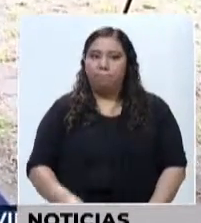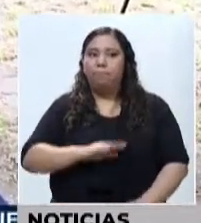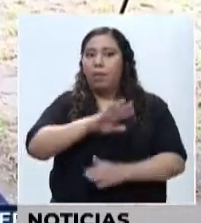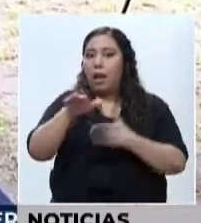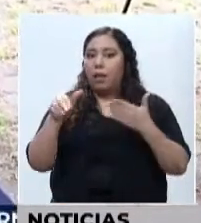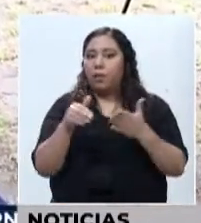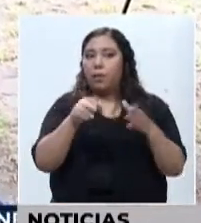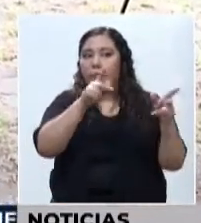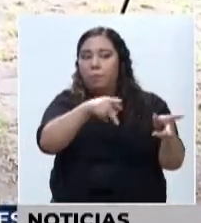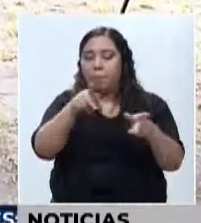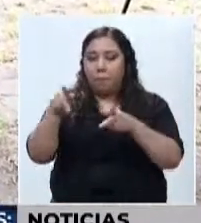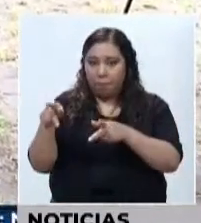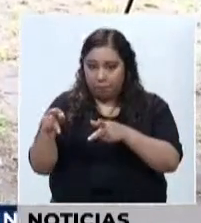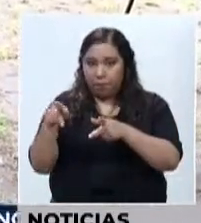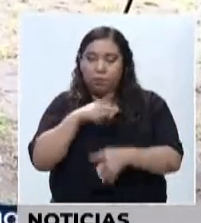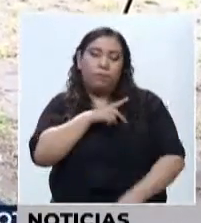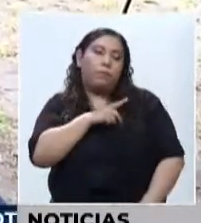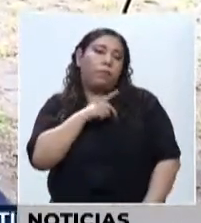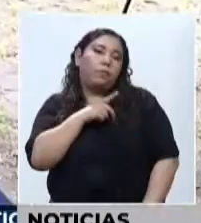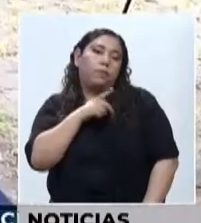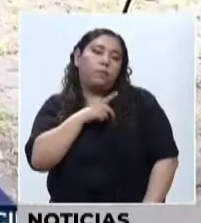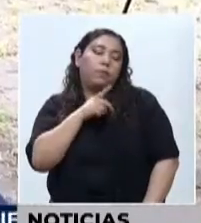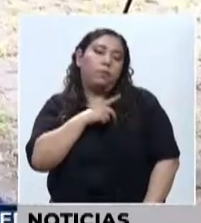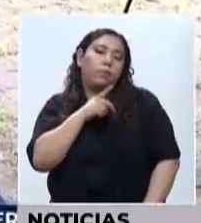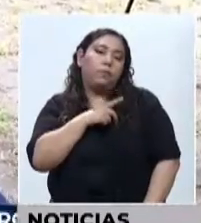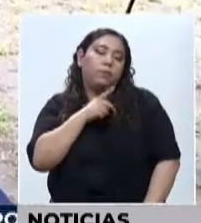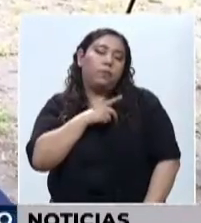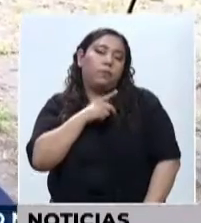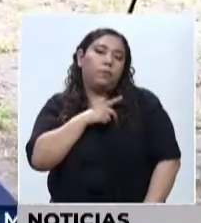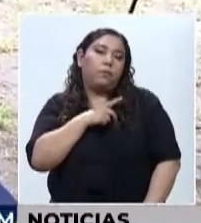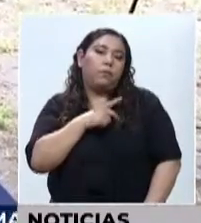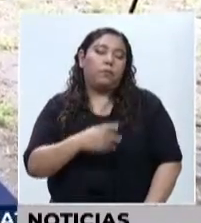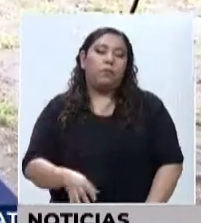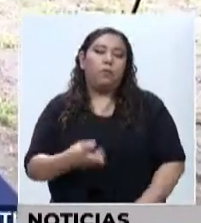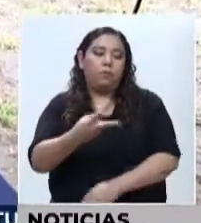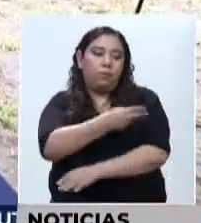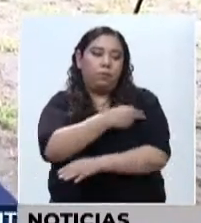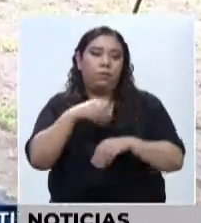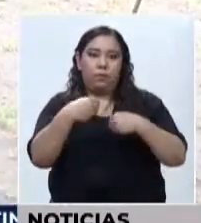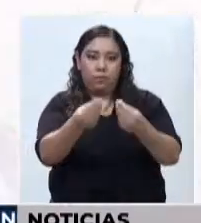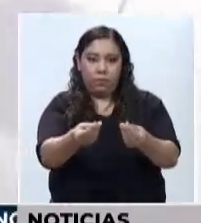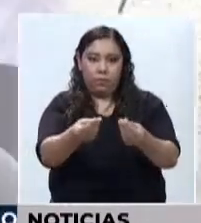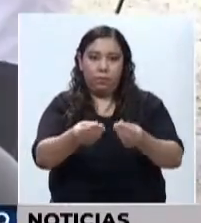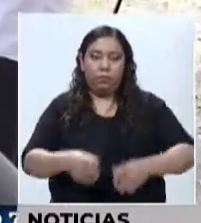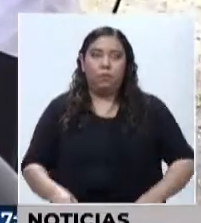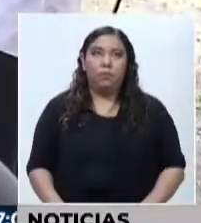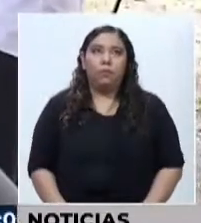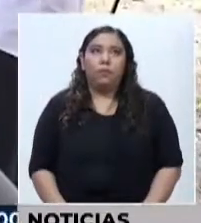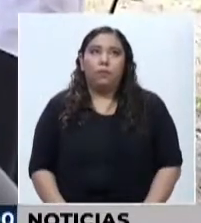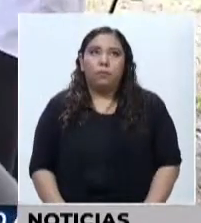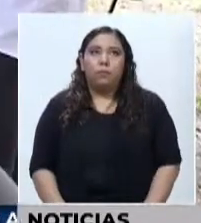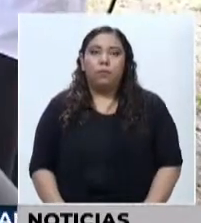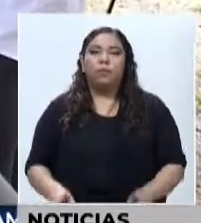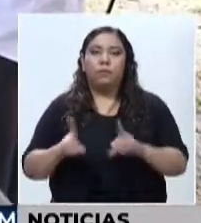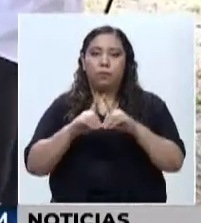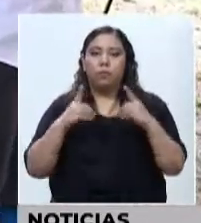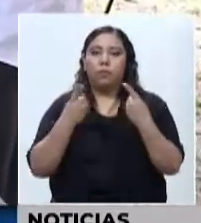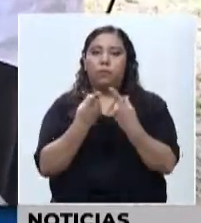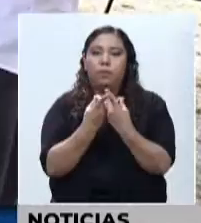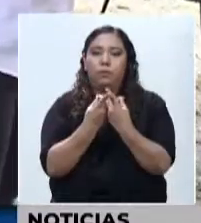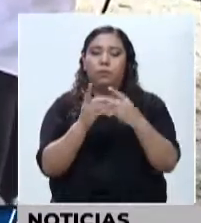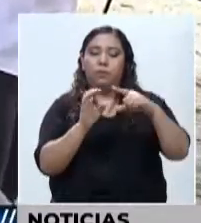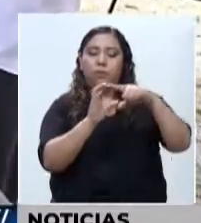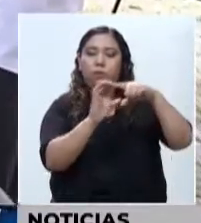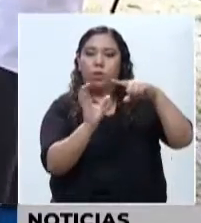todos los sanpedranos que están recibiendo la vacuna contra la COVID-19. Bueno, en el departamento de Cortés